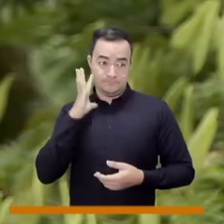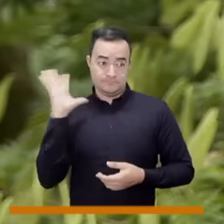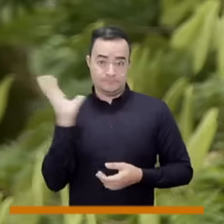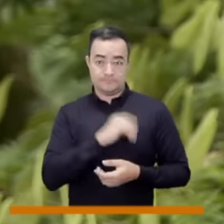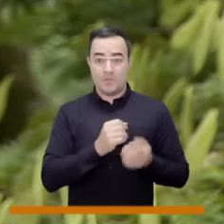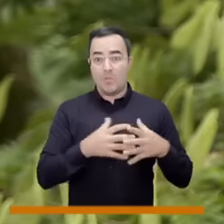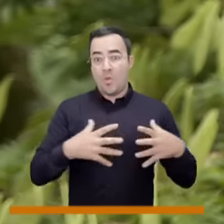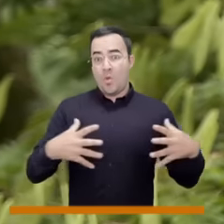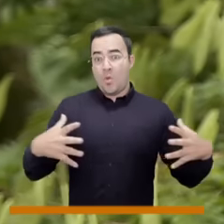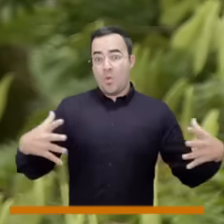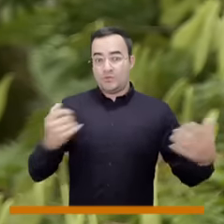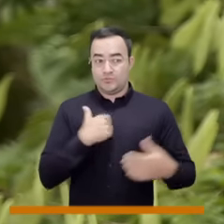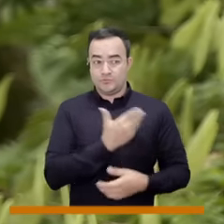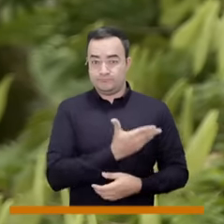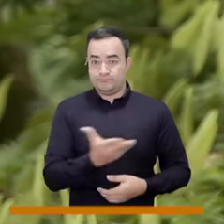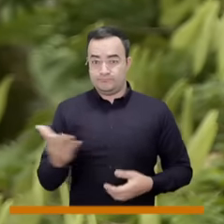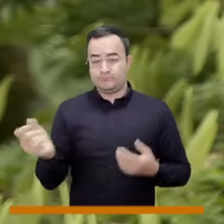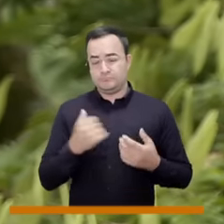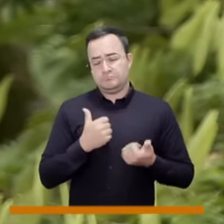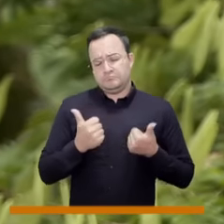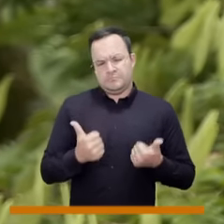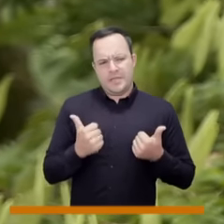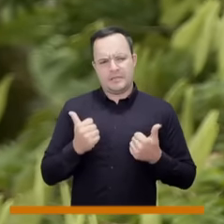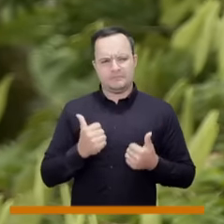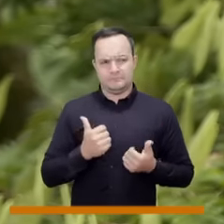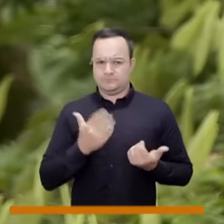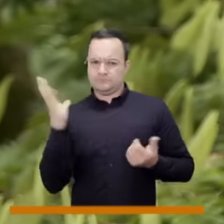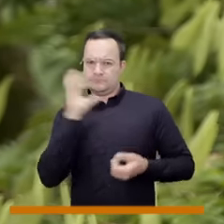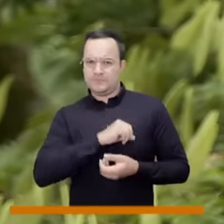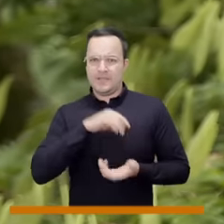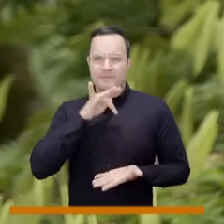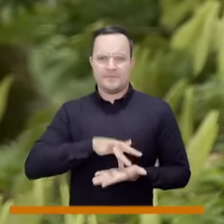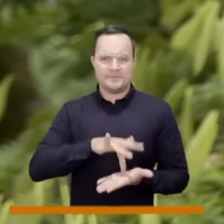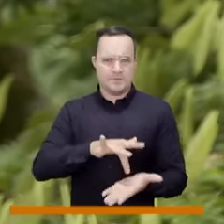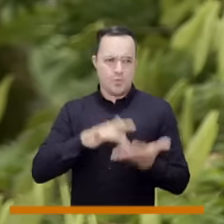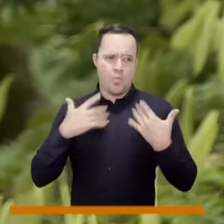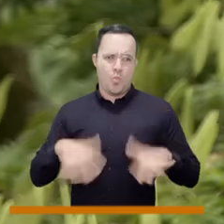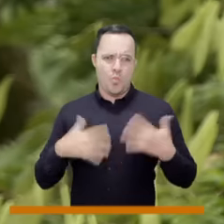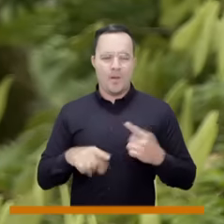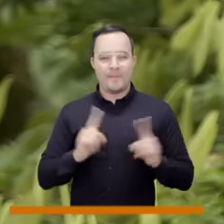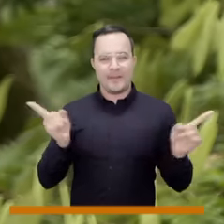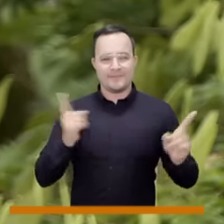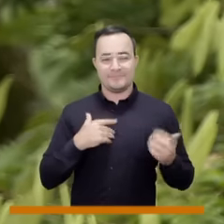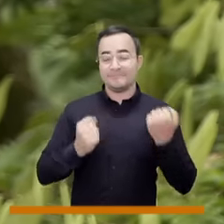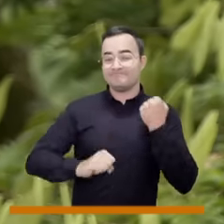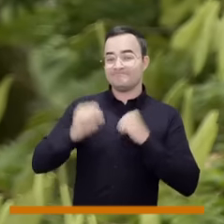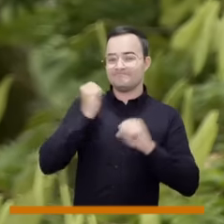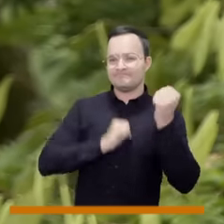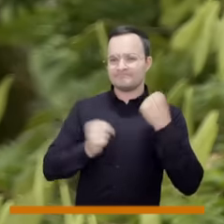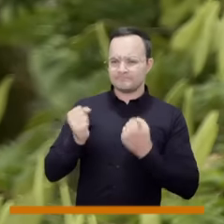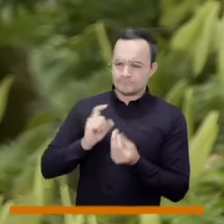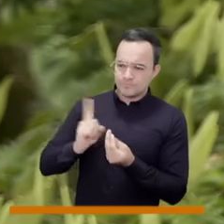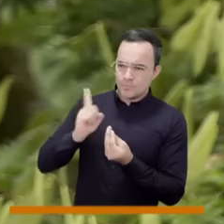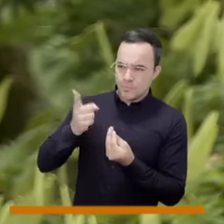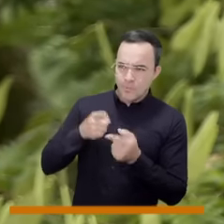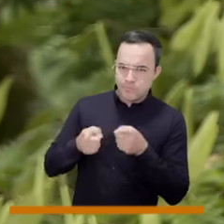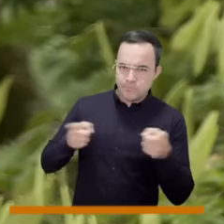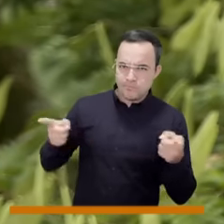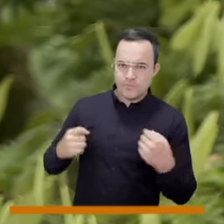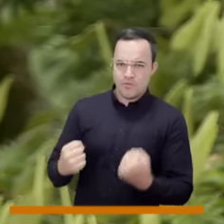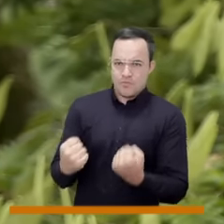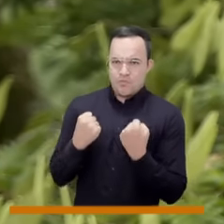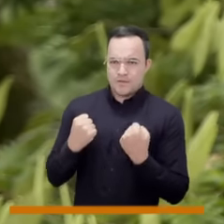entre tanta amplitud y pluralidad, que si bien es satisfactorio que haya buena participación, también es